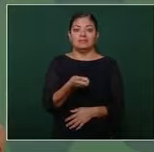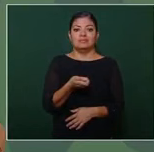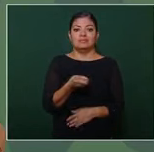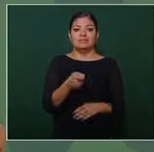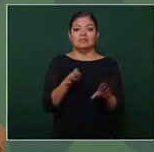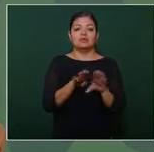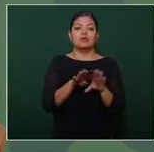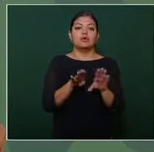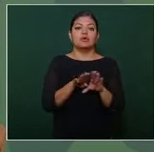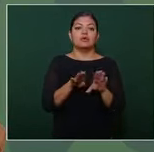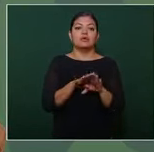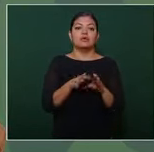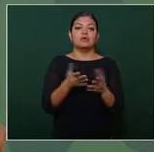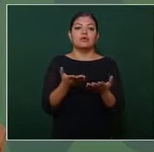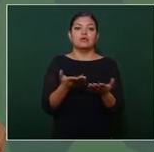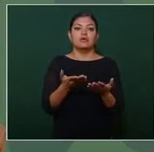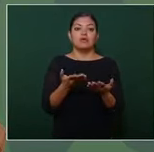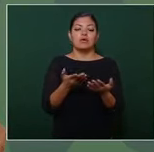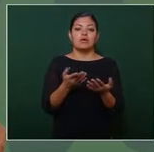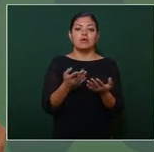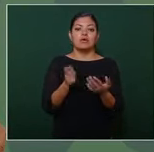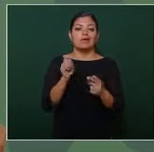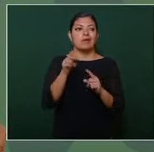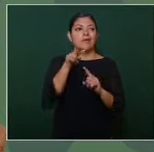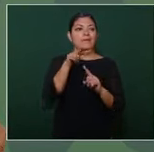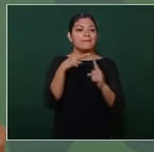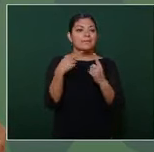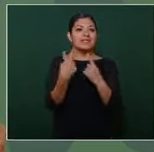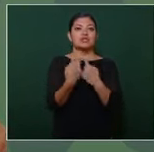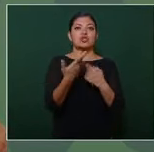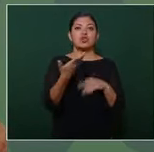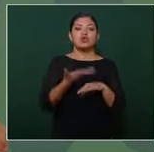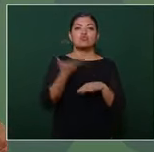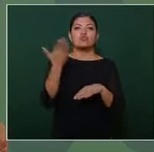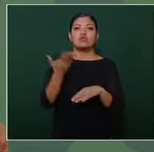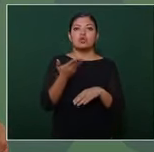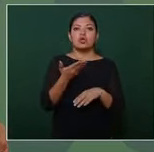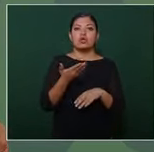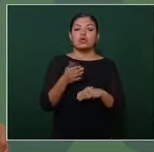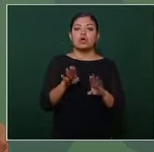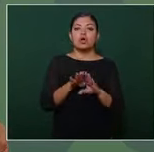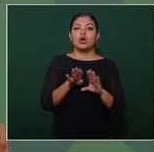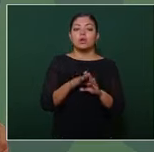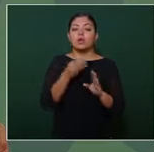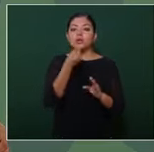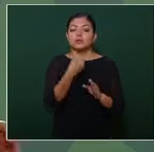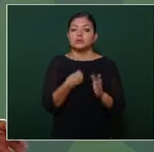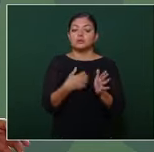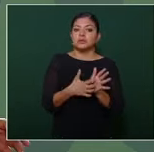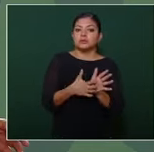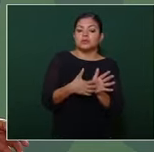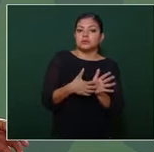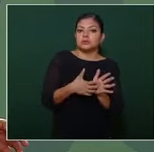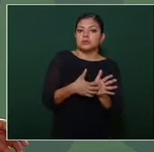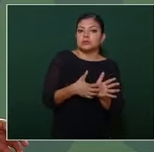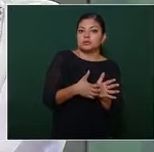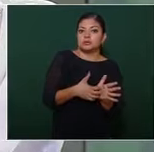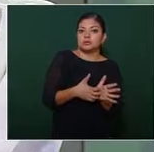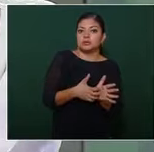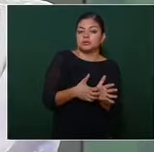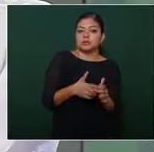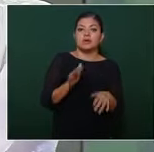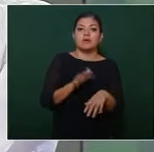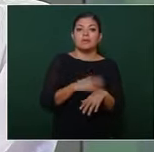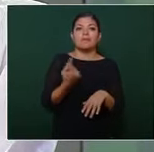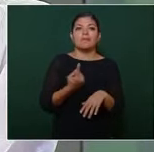asunto una visión muy economicista porque ahora con la